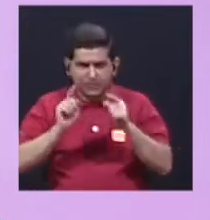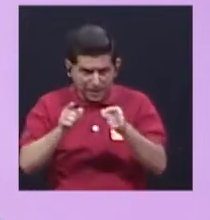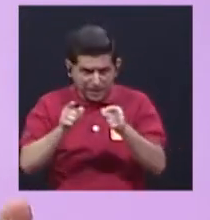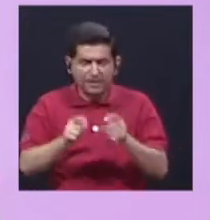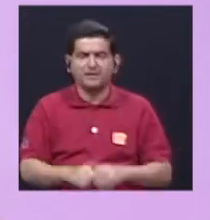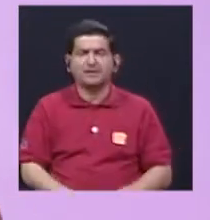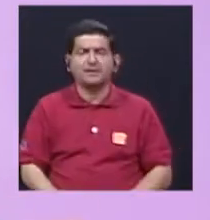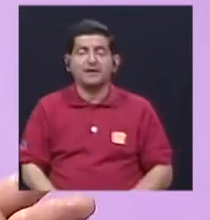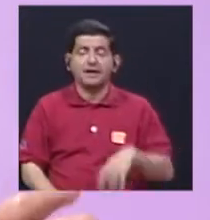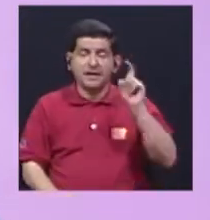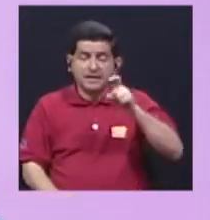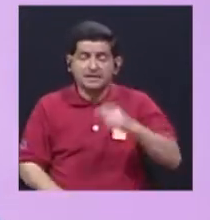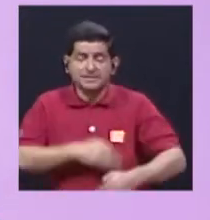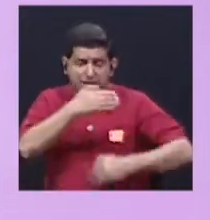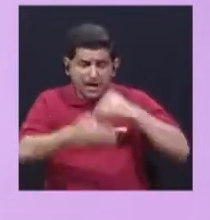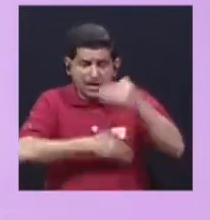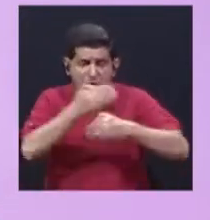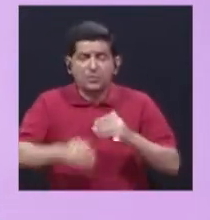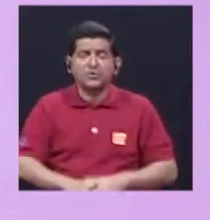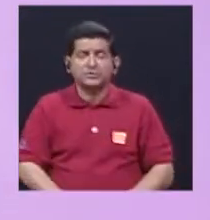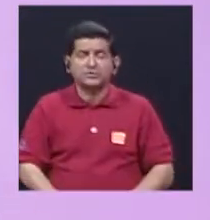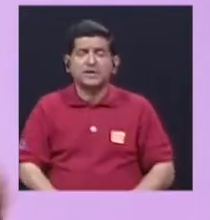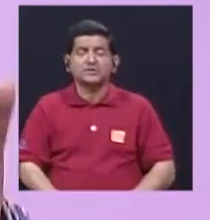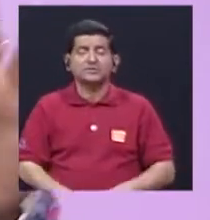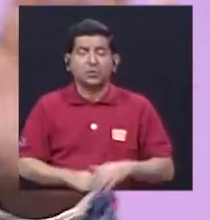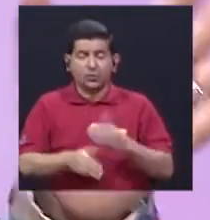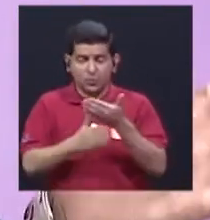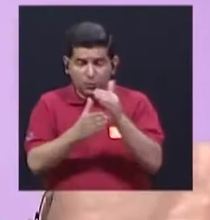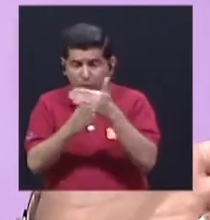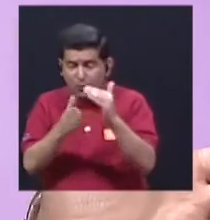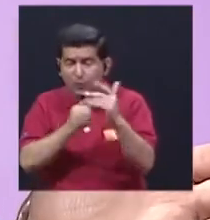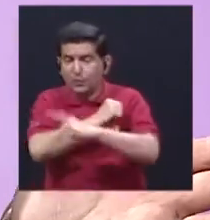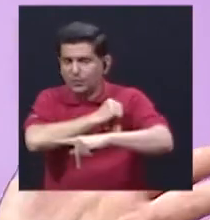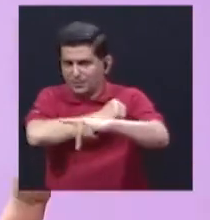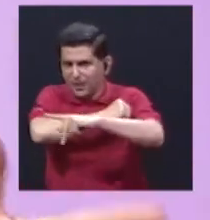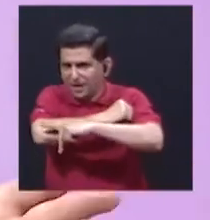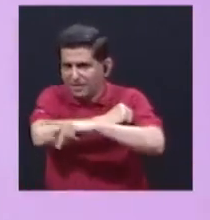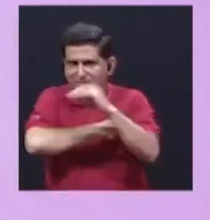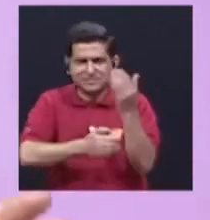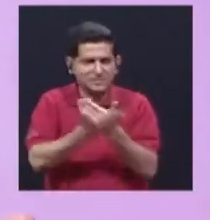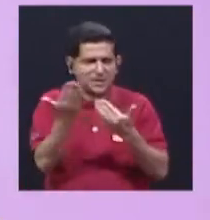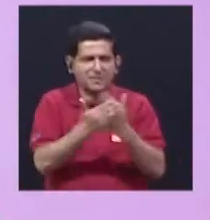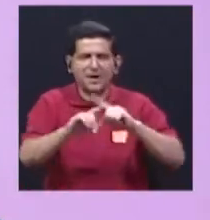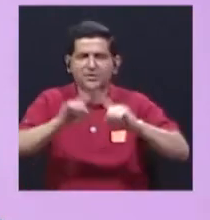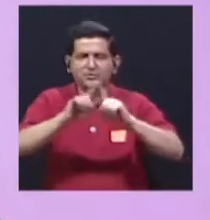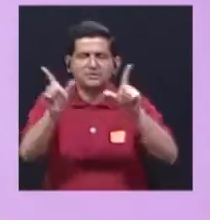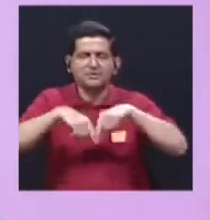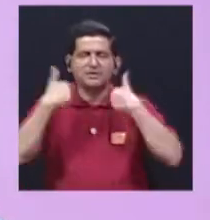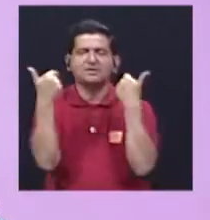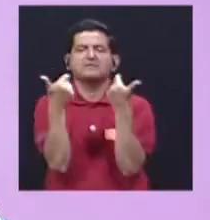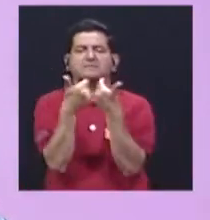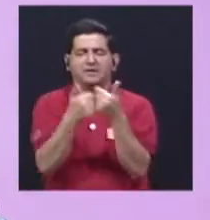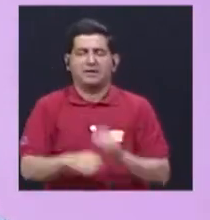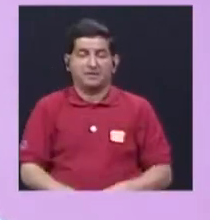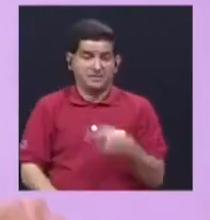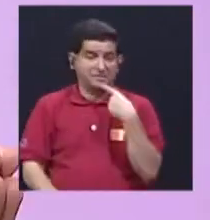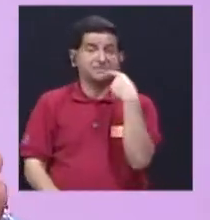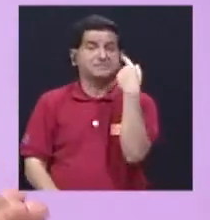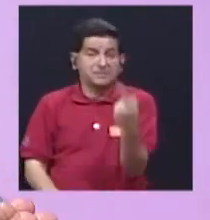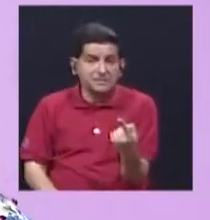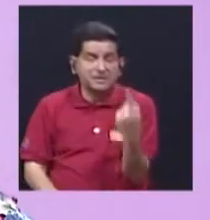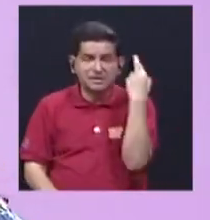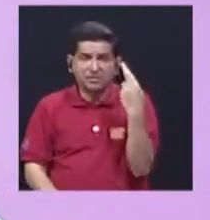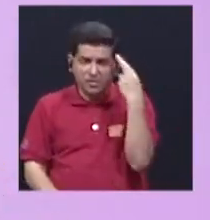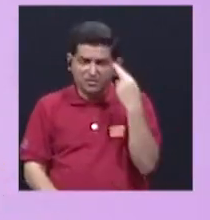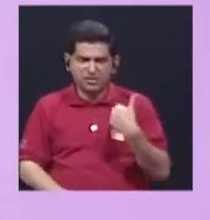estar democráticamente repartidos en el territorio nacional y en manos de diversos sectores. Eso es lo que estamos diciendo y por